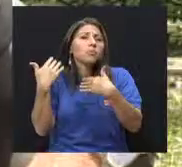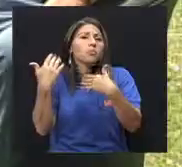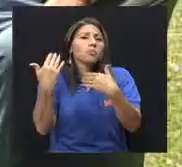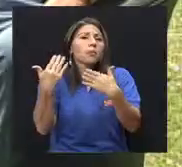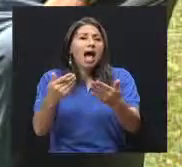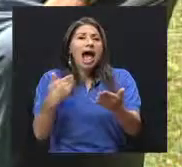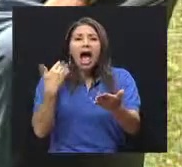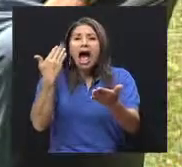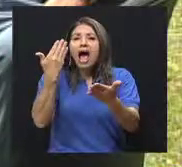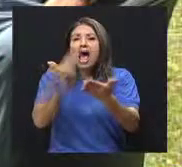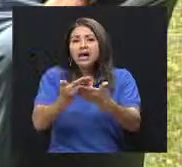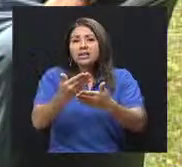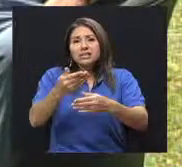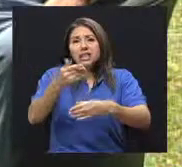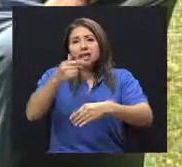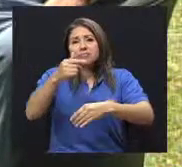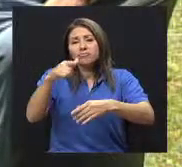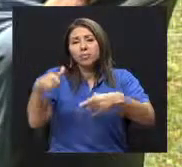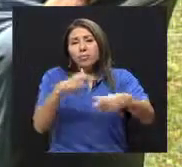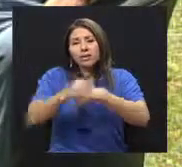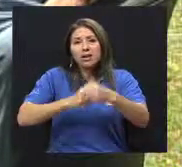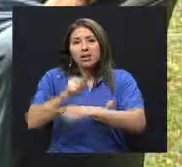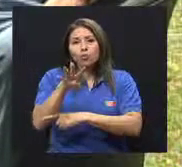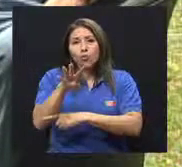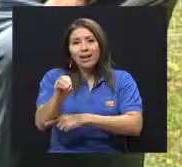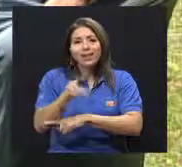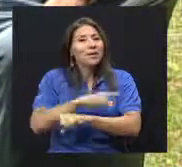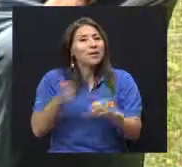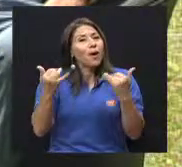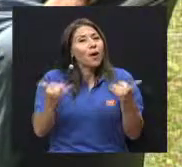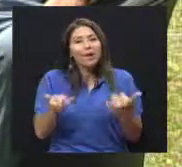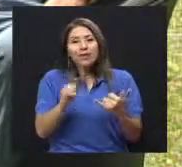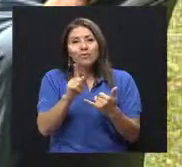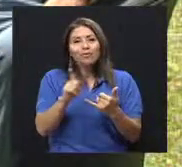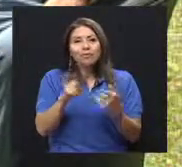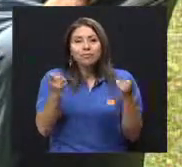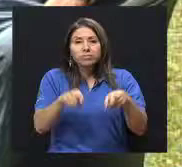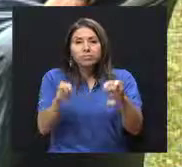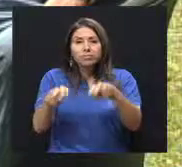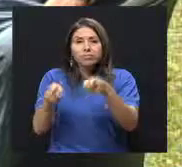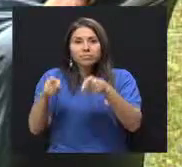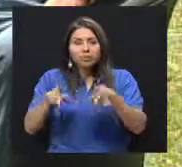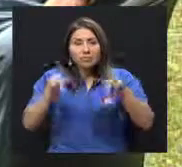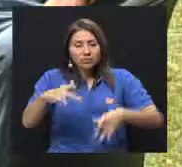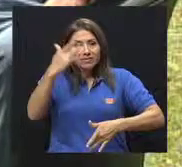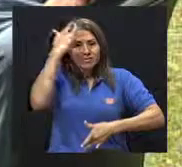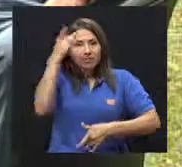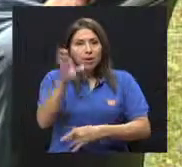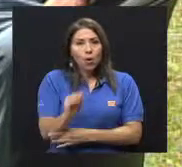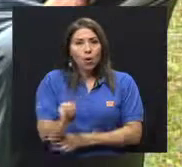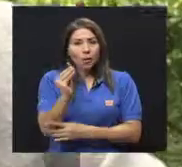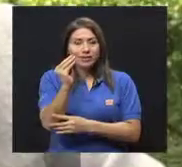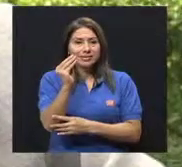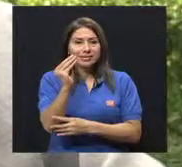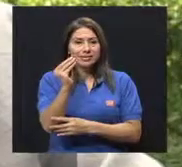pediátricas. Y, bueno, si las complicaciones van a venir posteriormente,